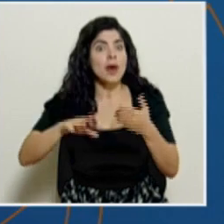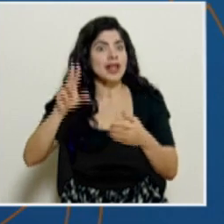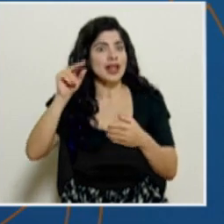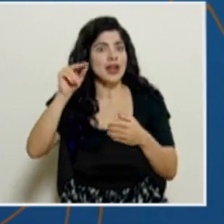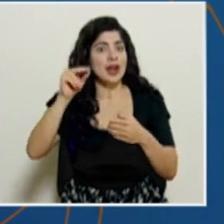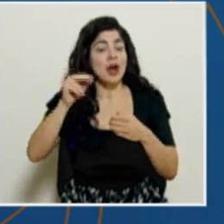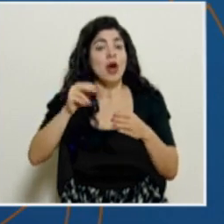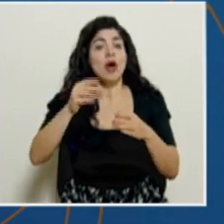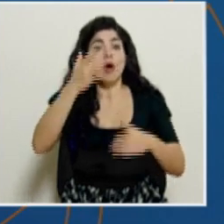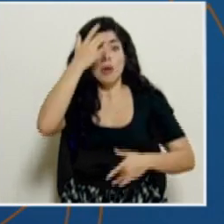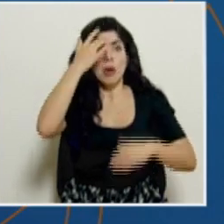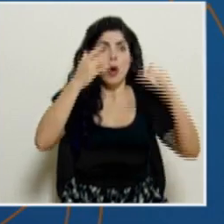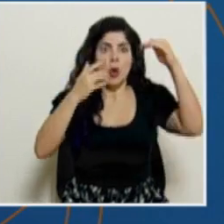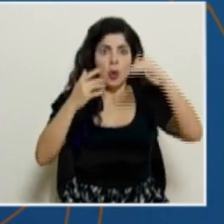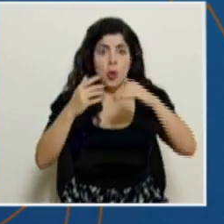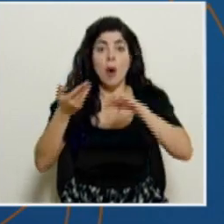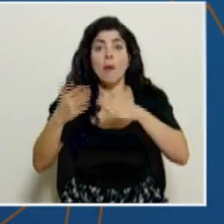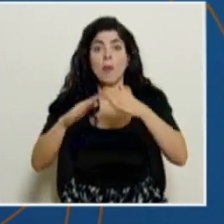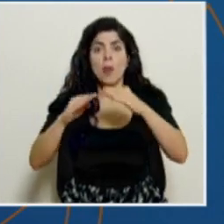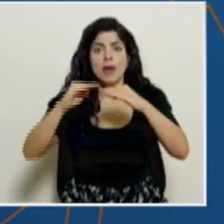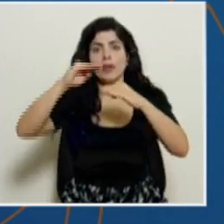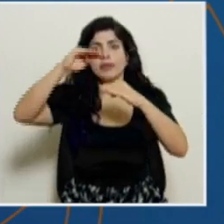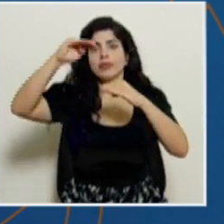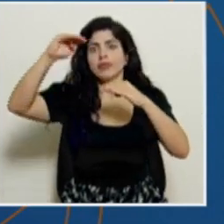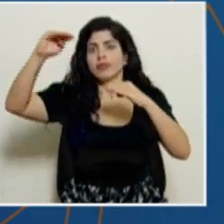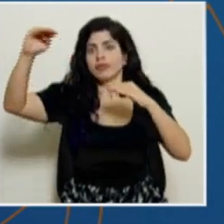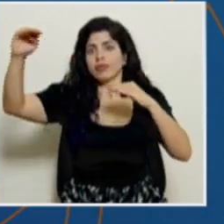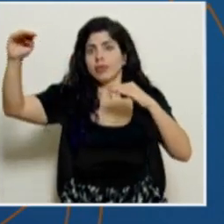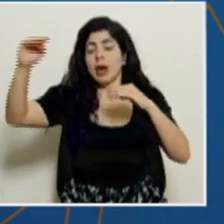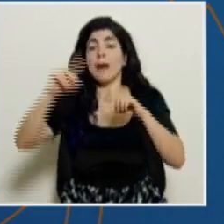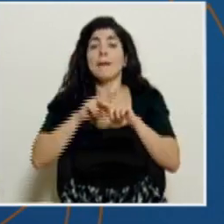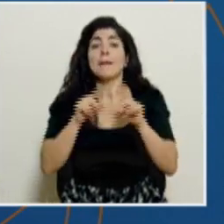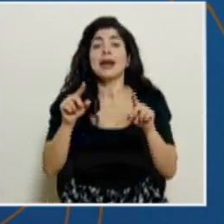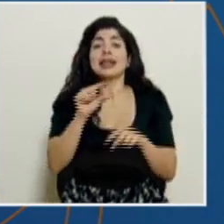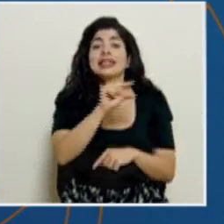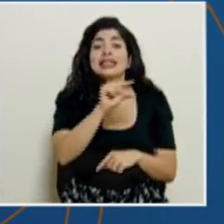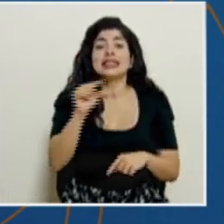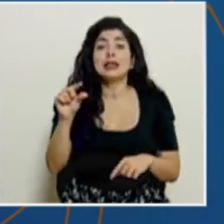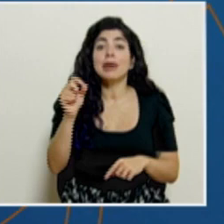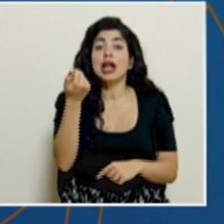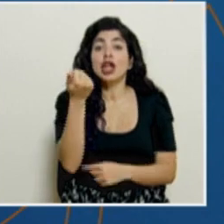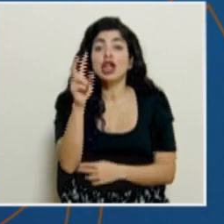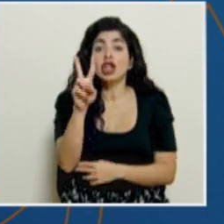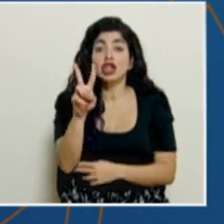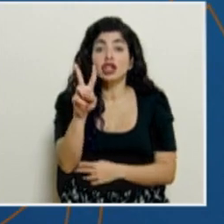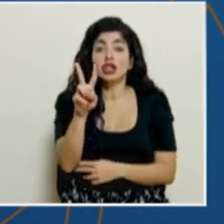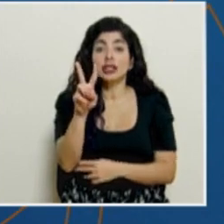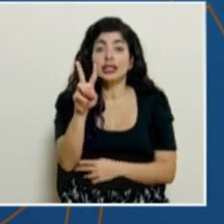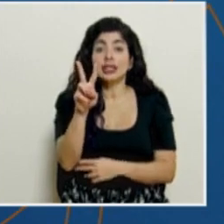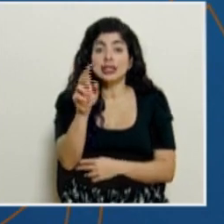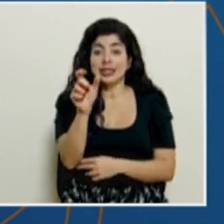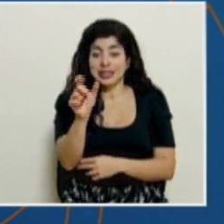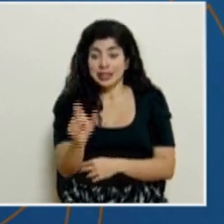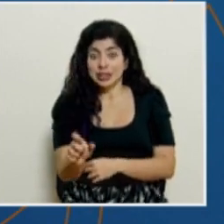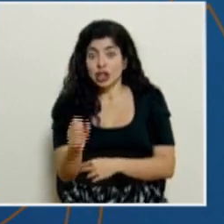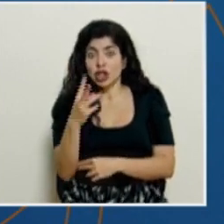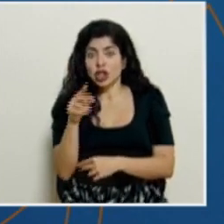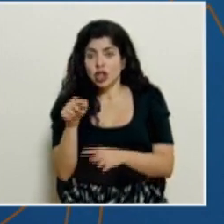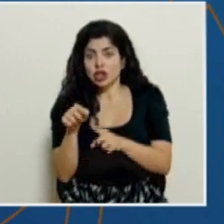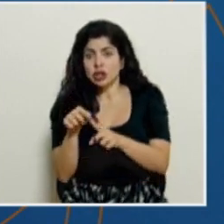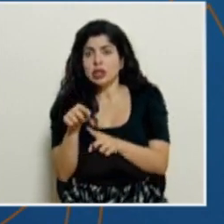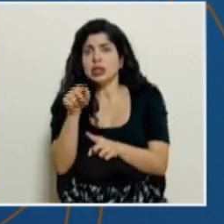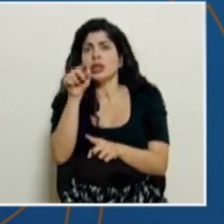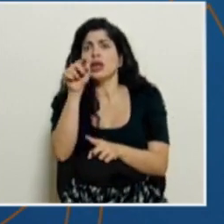es un dato más constante. Pero vean ustedes que incluso la semana 12, epidemiológica, ya había un